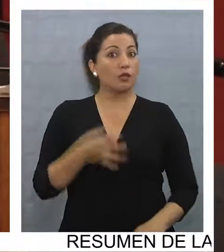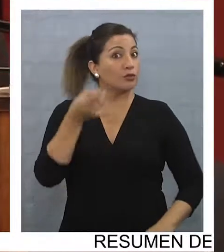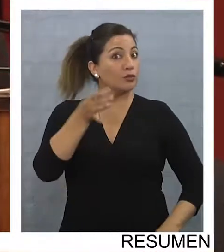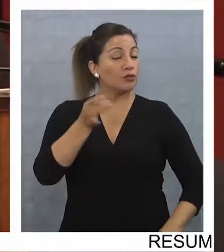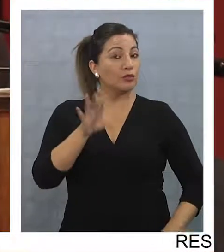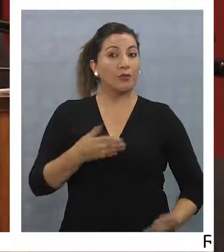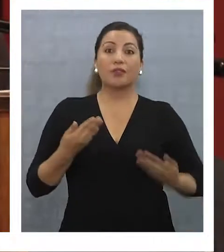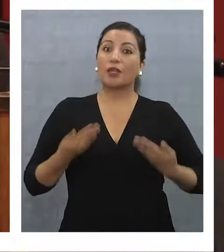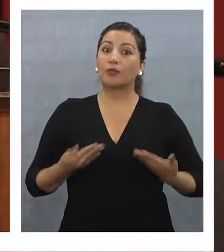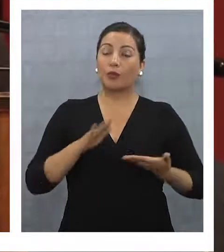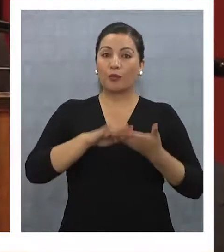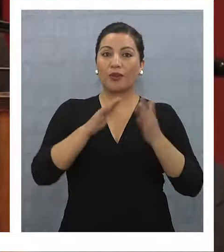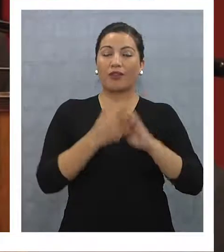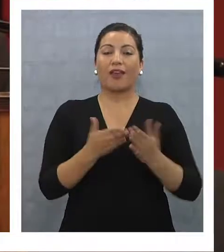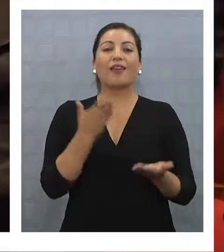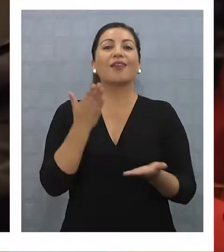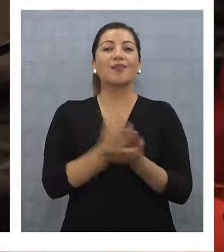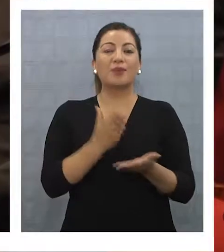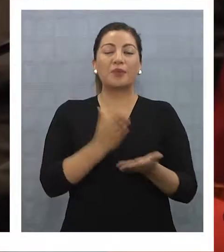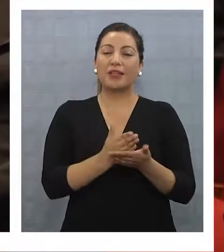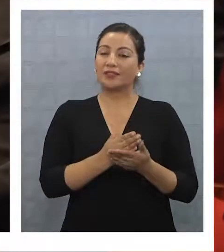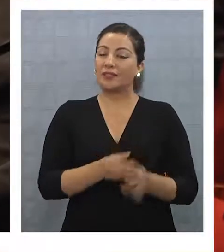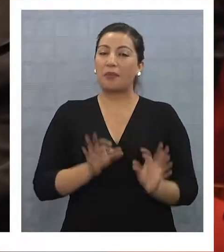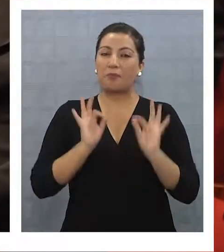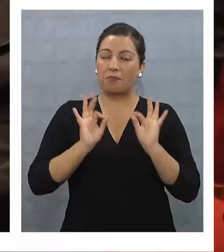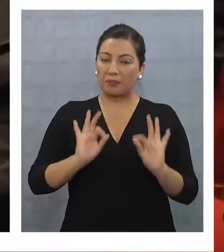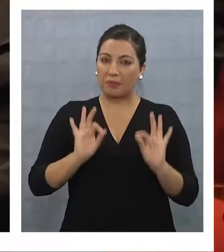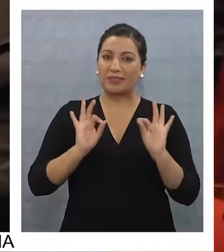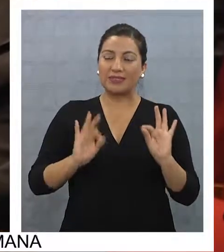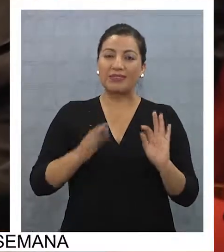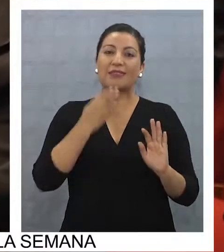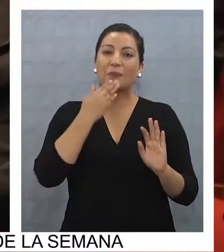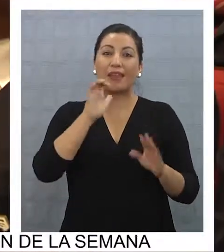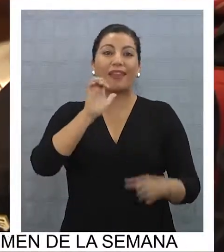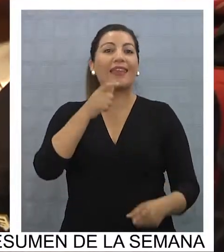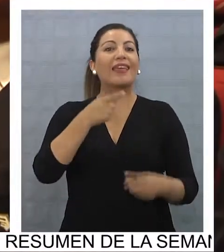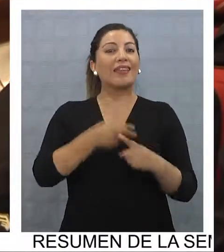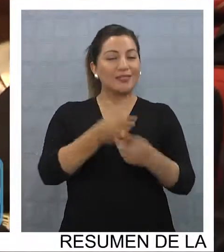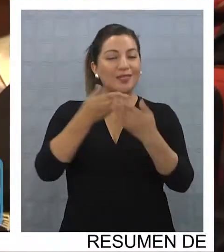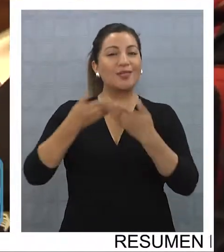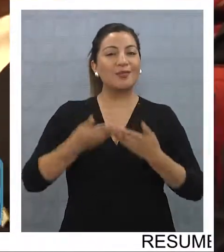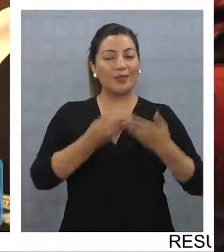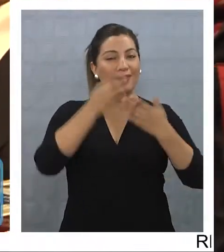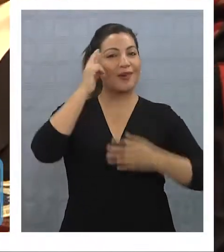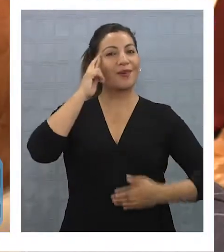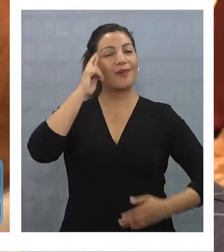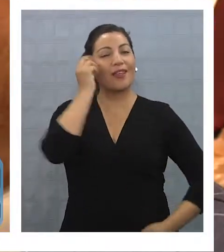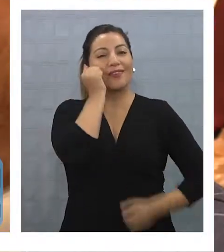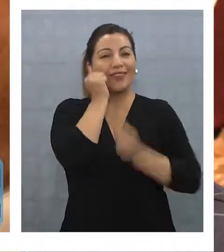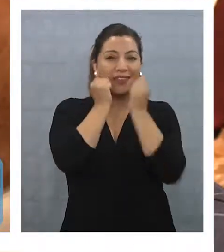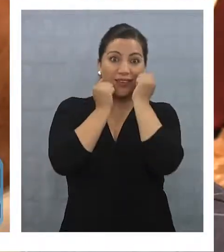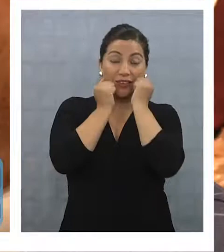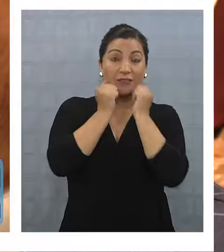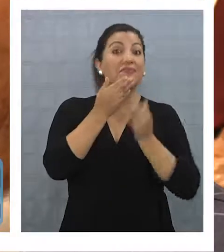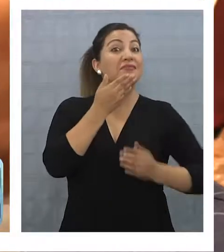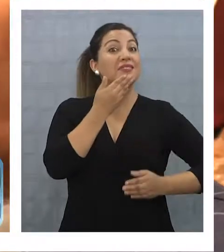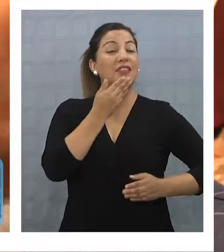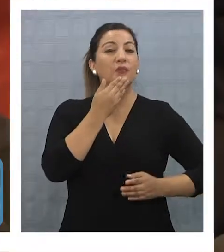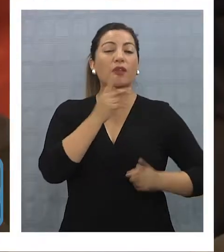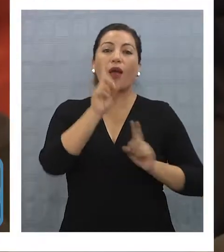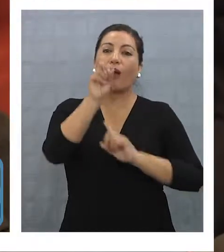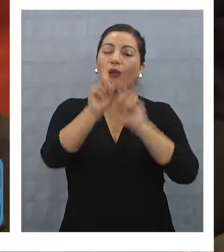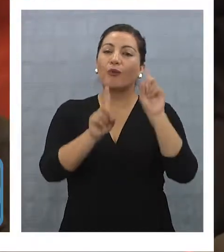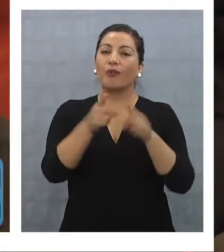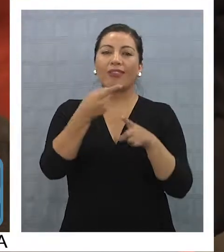solo la actual comunidad escolar, sino que de manera muy especial, sus exalumnos la recuerdan con gran cariño. Incluso llegan desde